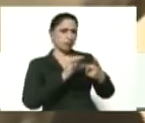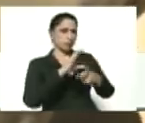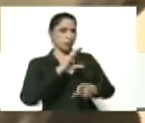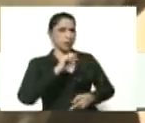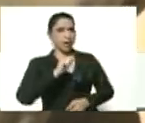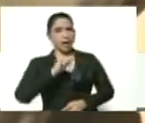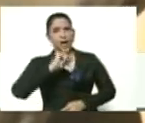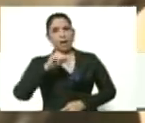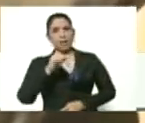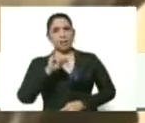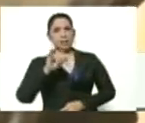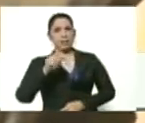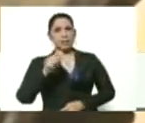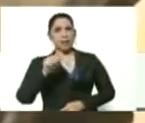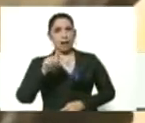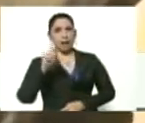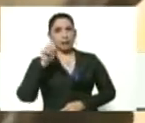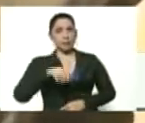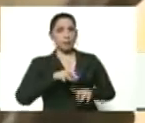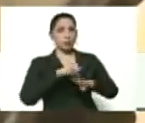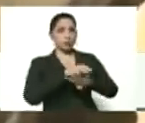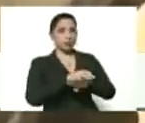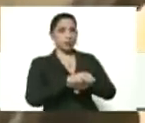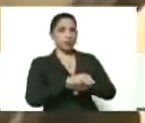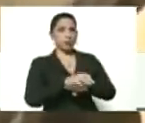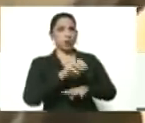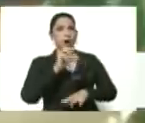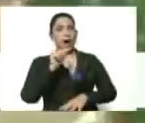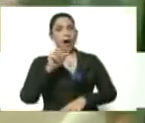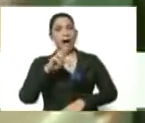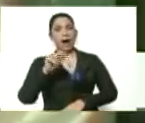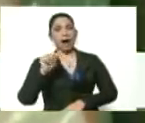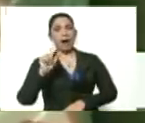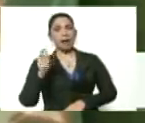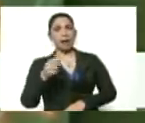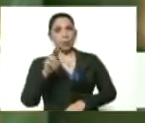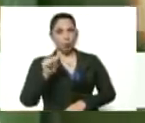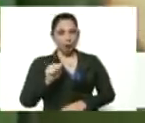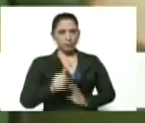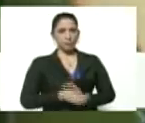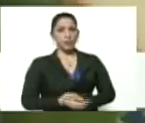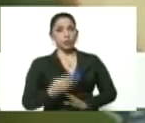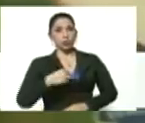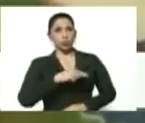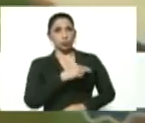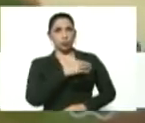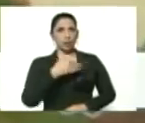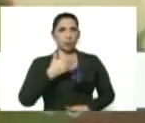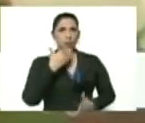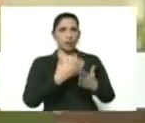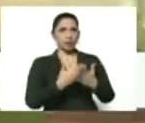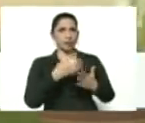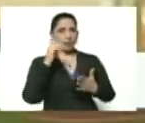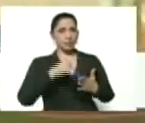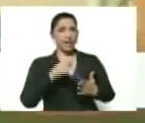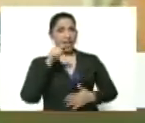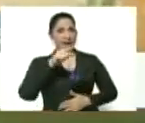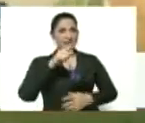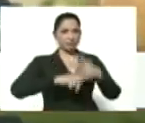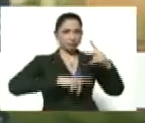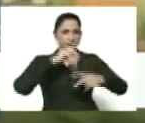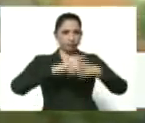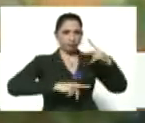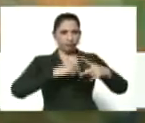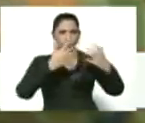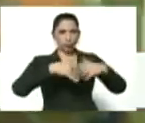y por supuesto este municipio el municipio Aragua y su capital Aragua de Barcelona queremos agradecer presidente porque además esta planta viene a